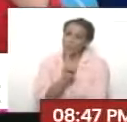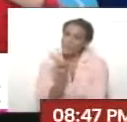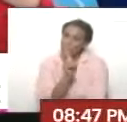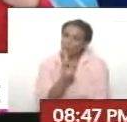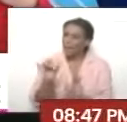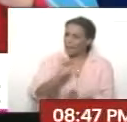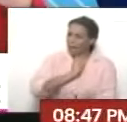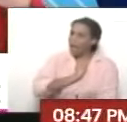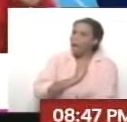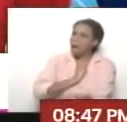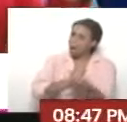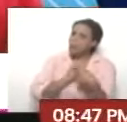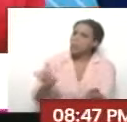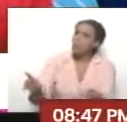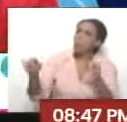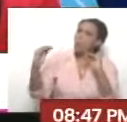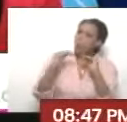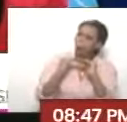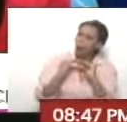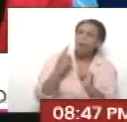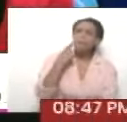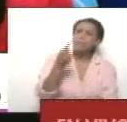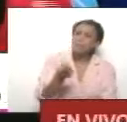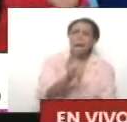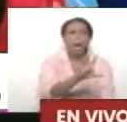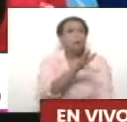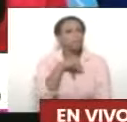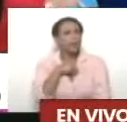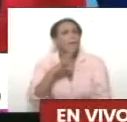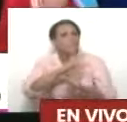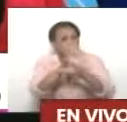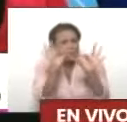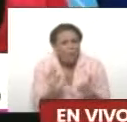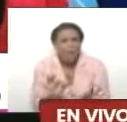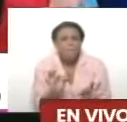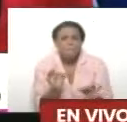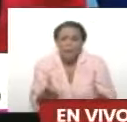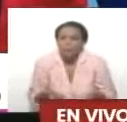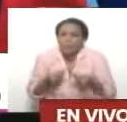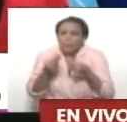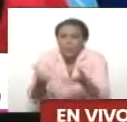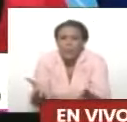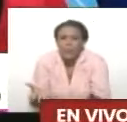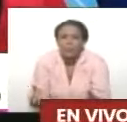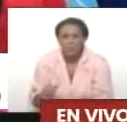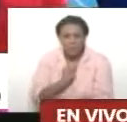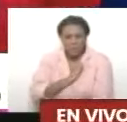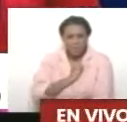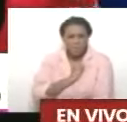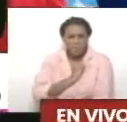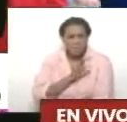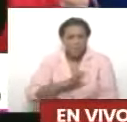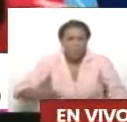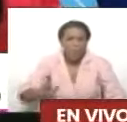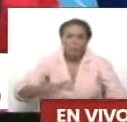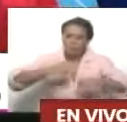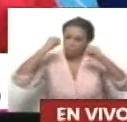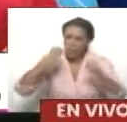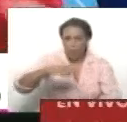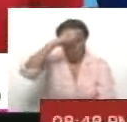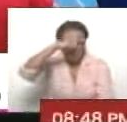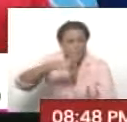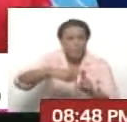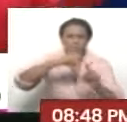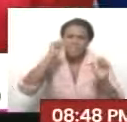se identifiquen con nuestros artistas. Porque es lo que usted dice. ¿Qué mejor forma de afianzarnos con lo que somos los venezolanos, con lo afirmativo